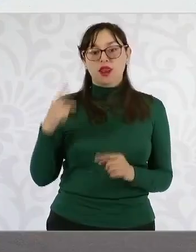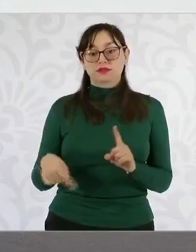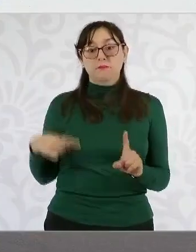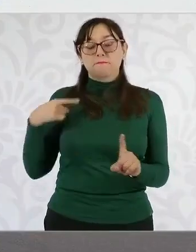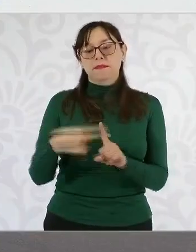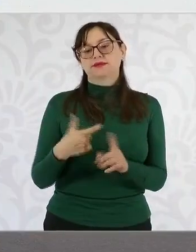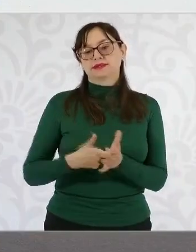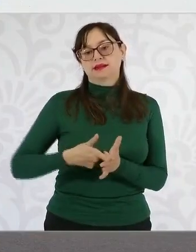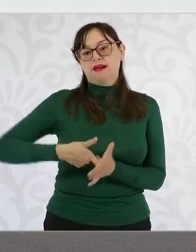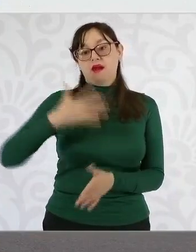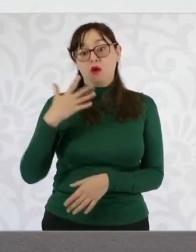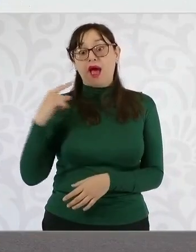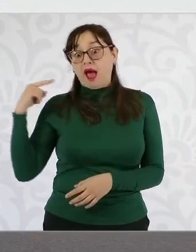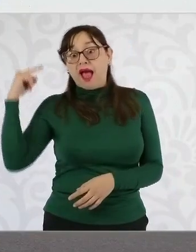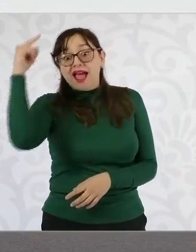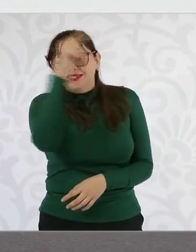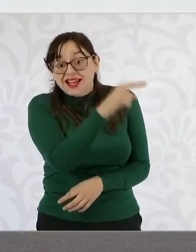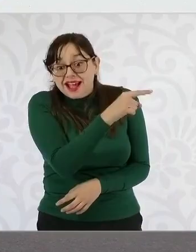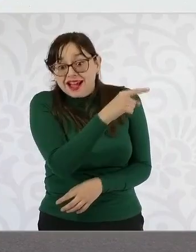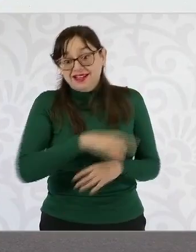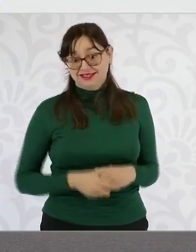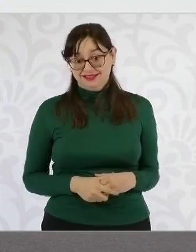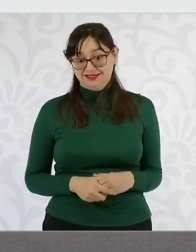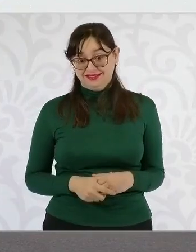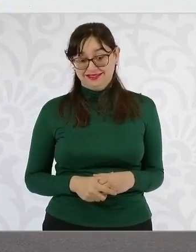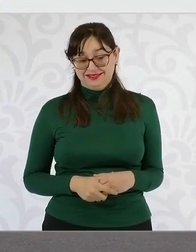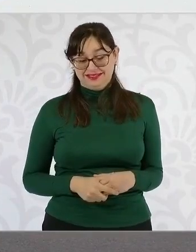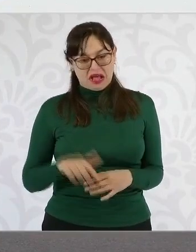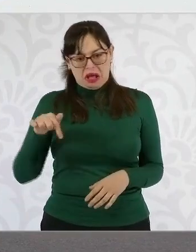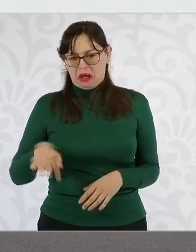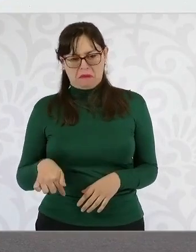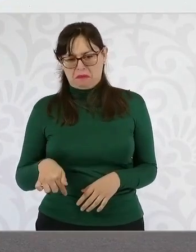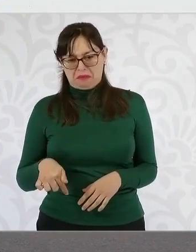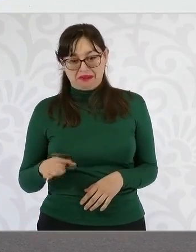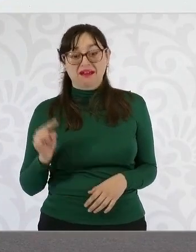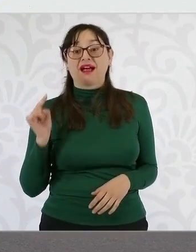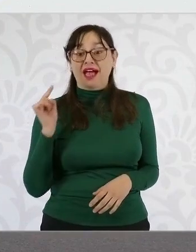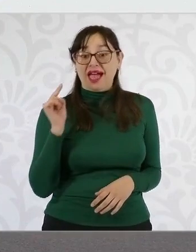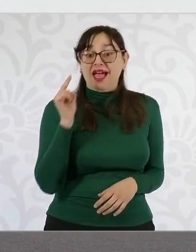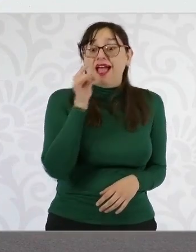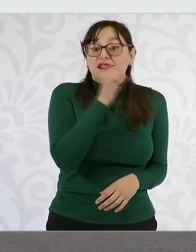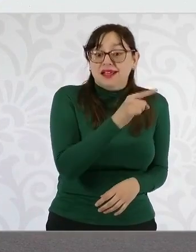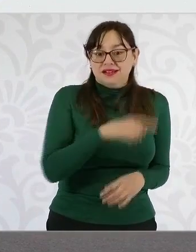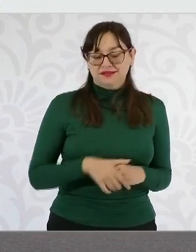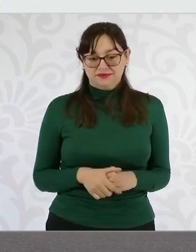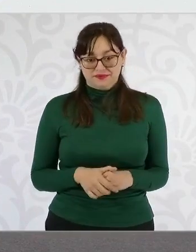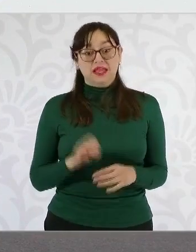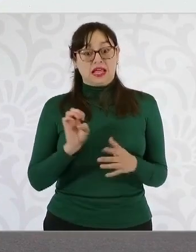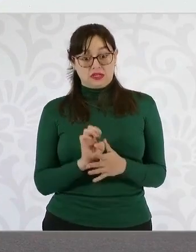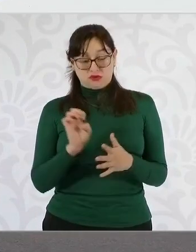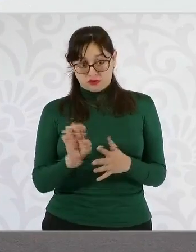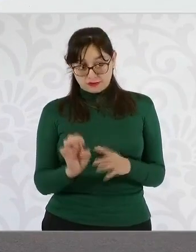Unidos, allá en donde se está generando la medida. Es como explicarle a las ciudadanas y